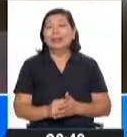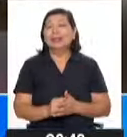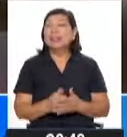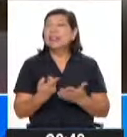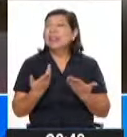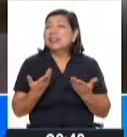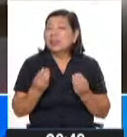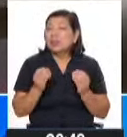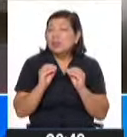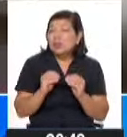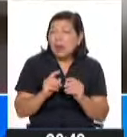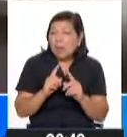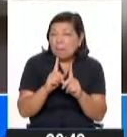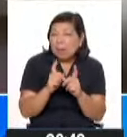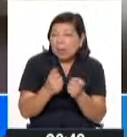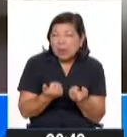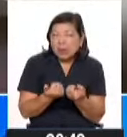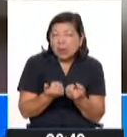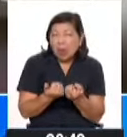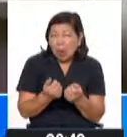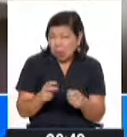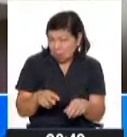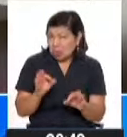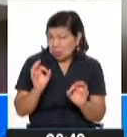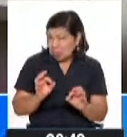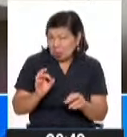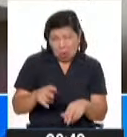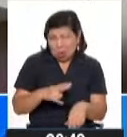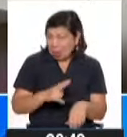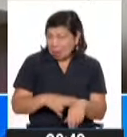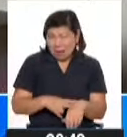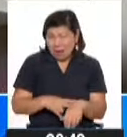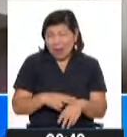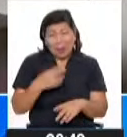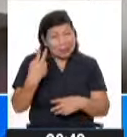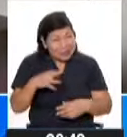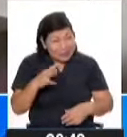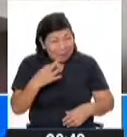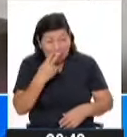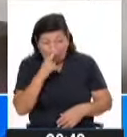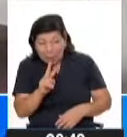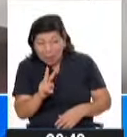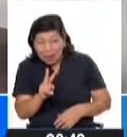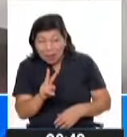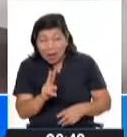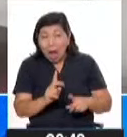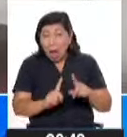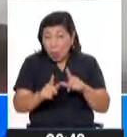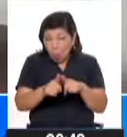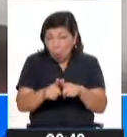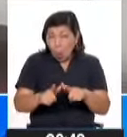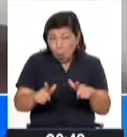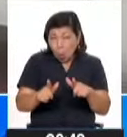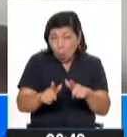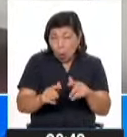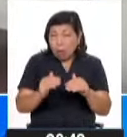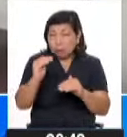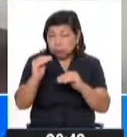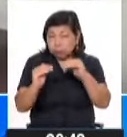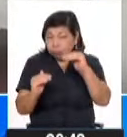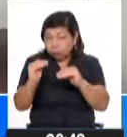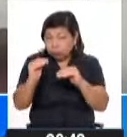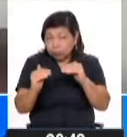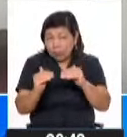esto se da, usted nos señala que es común, pero no se ve de manera frecuente, pero ¿se da en algunas zonas o altitudes